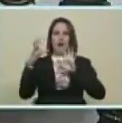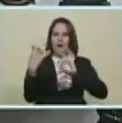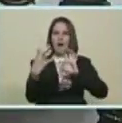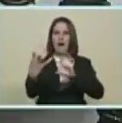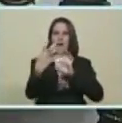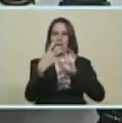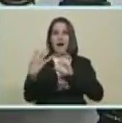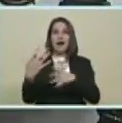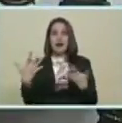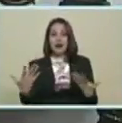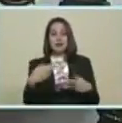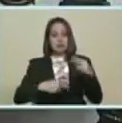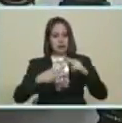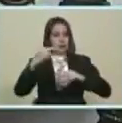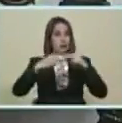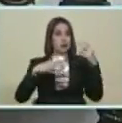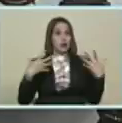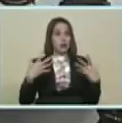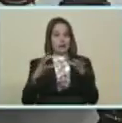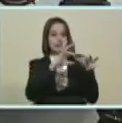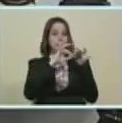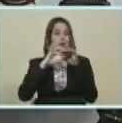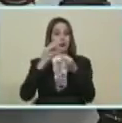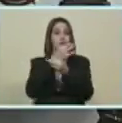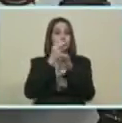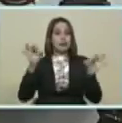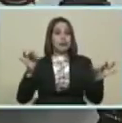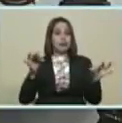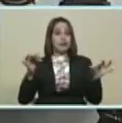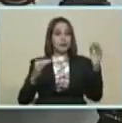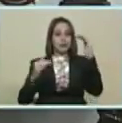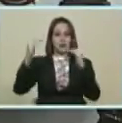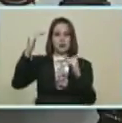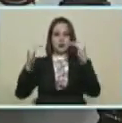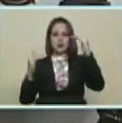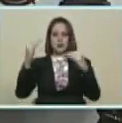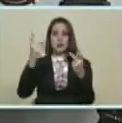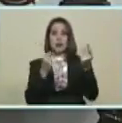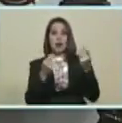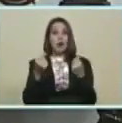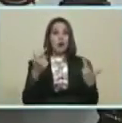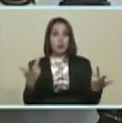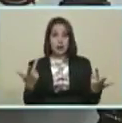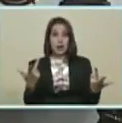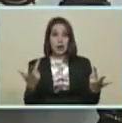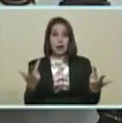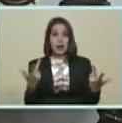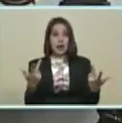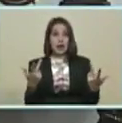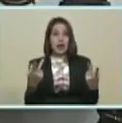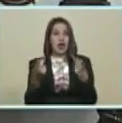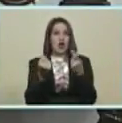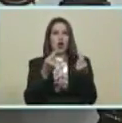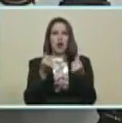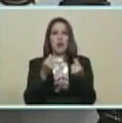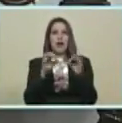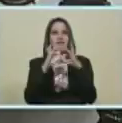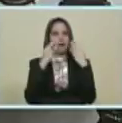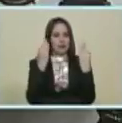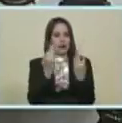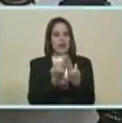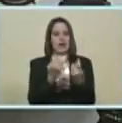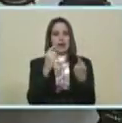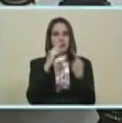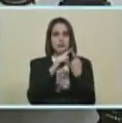disposición Para construir Mira la combinación De varias dimensiones De la economía La dimensión De la economía Familiar